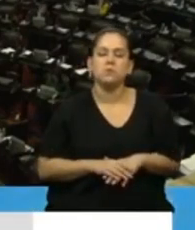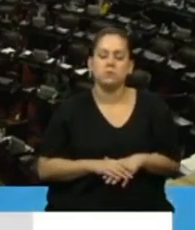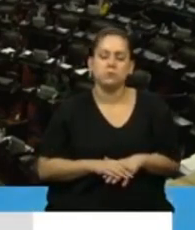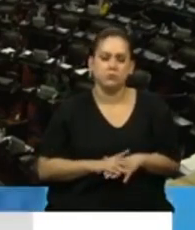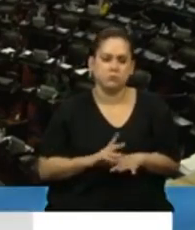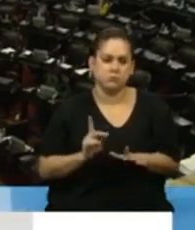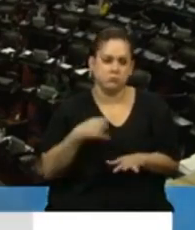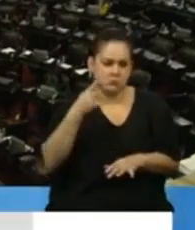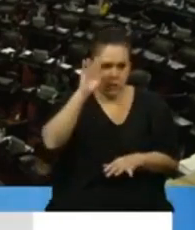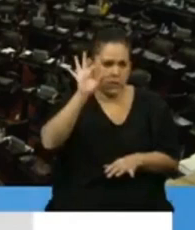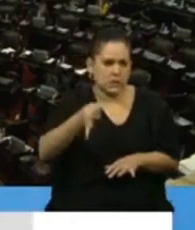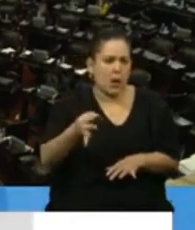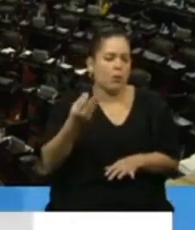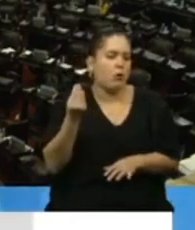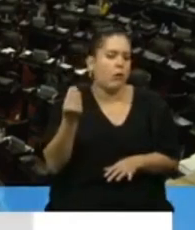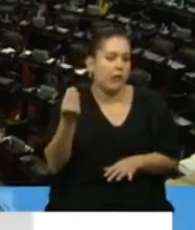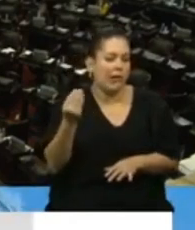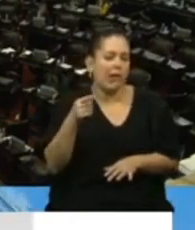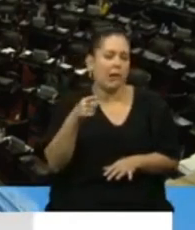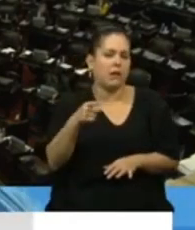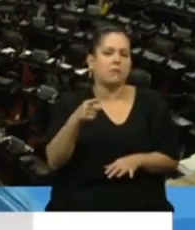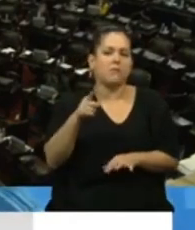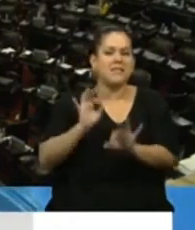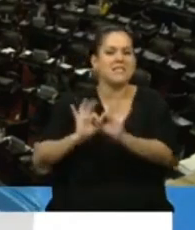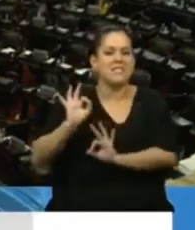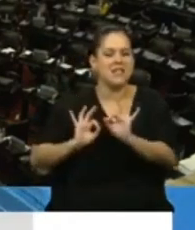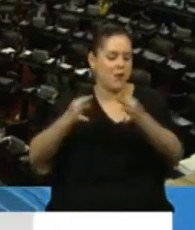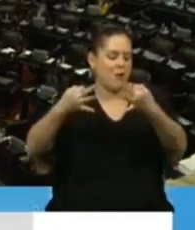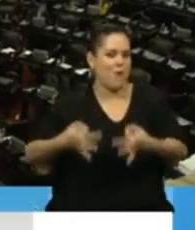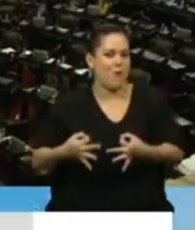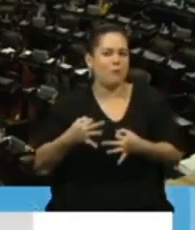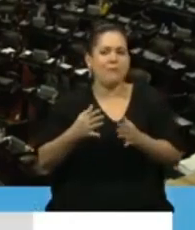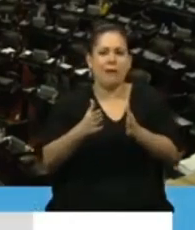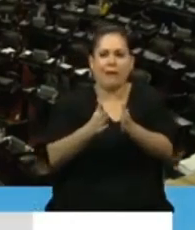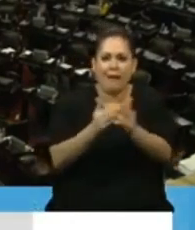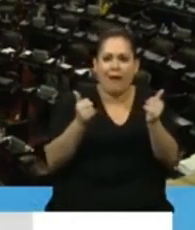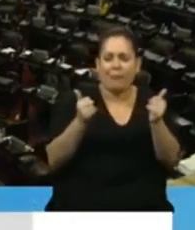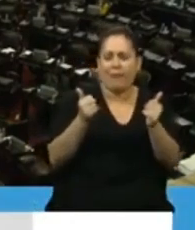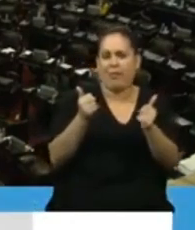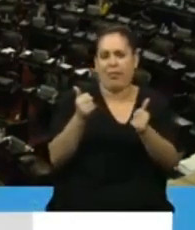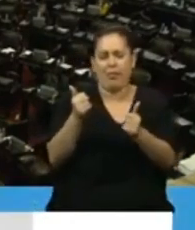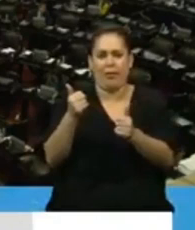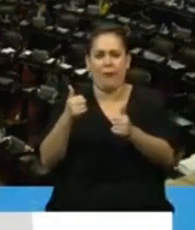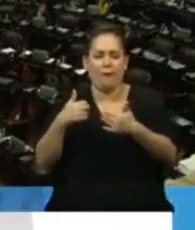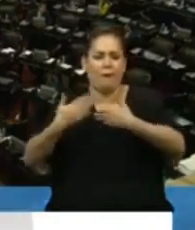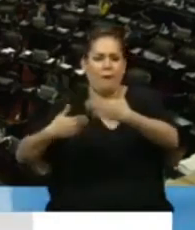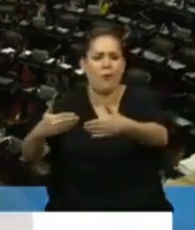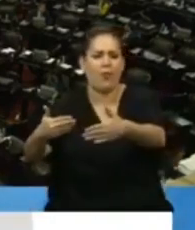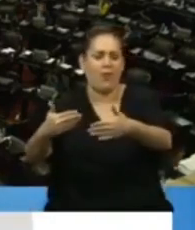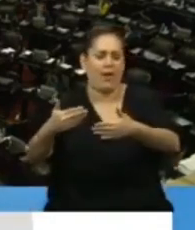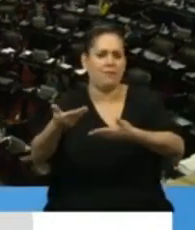sabemos que este siglo tiene como características la rapidez y la fluidez en las